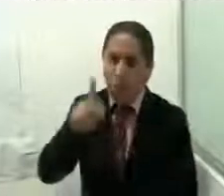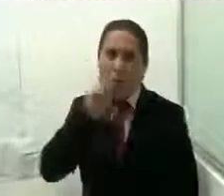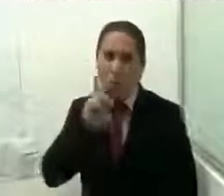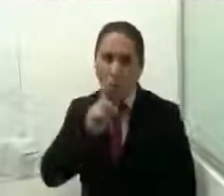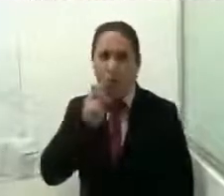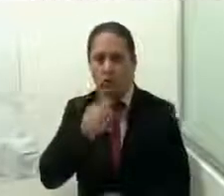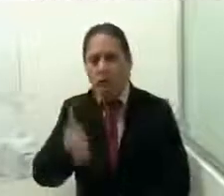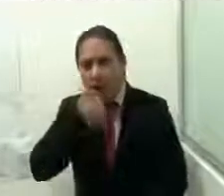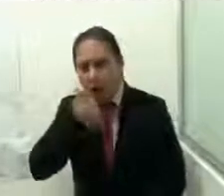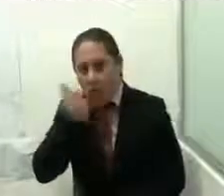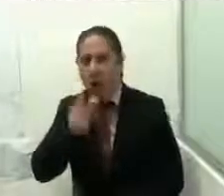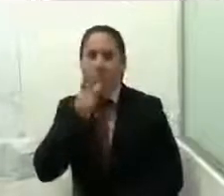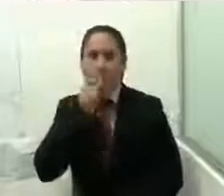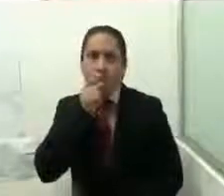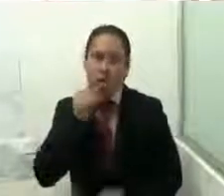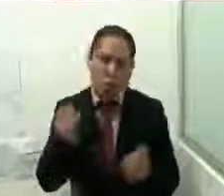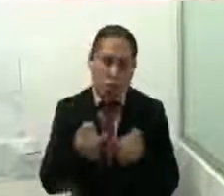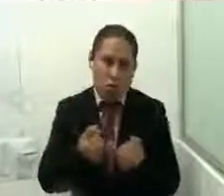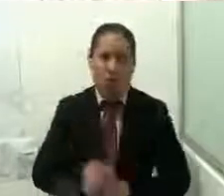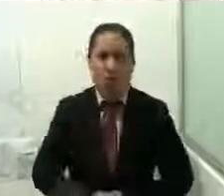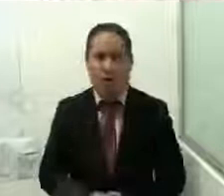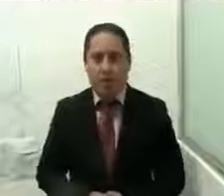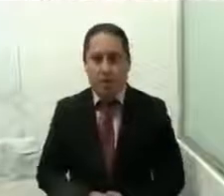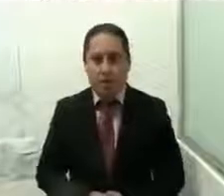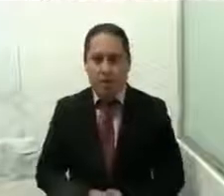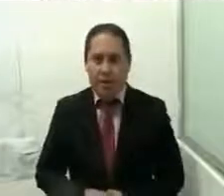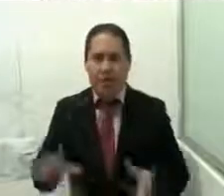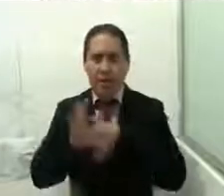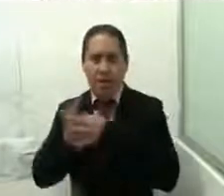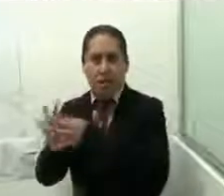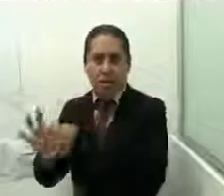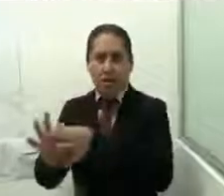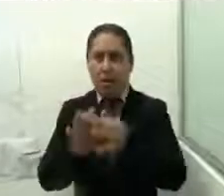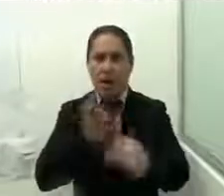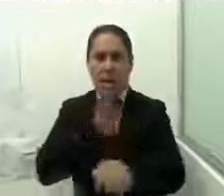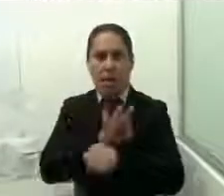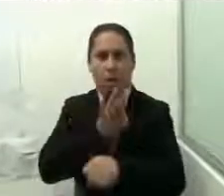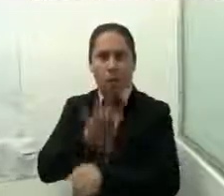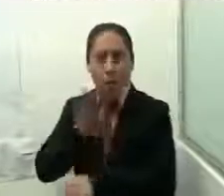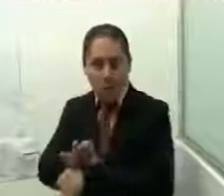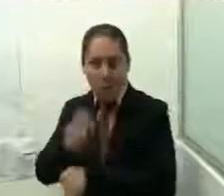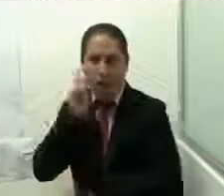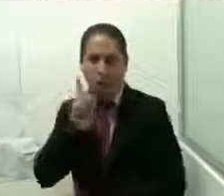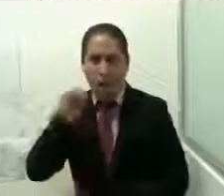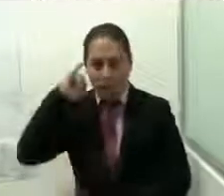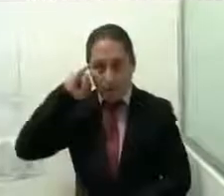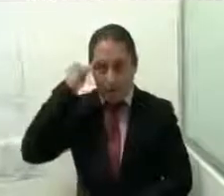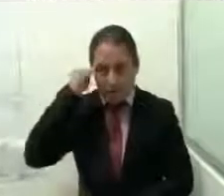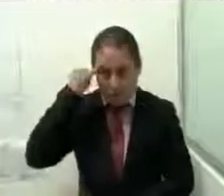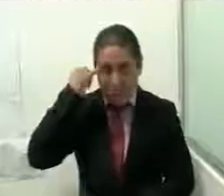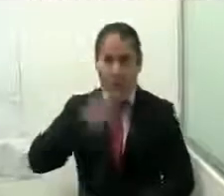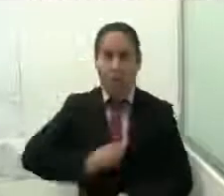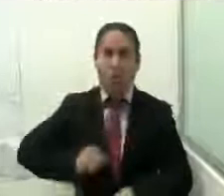Formación Policial. Conformamos la Red Comunitaria para la Prevención de la Violencia contra las Mujeres Indígenas en el municipio de